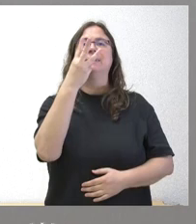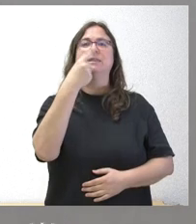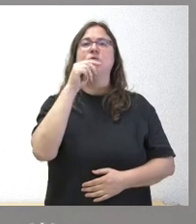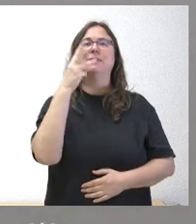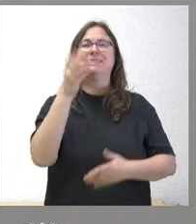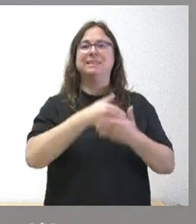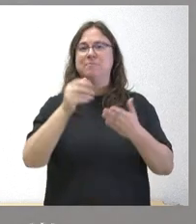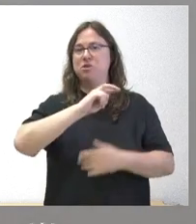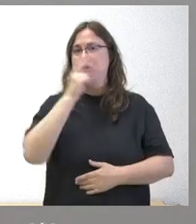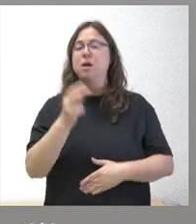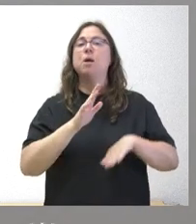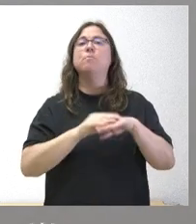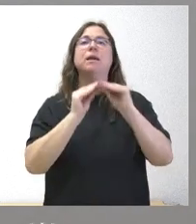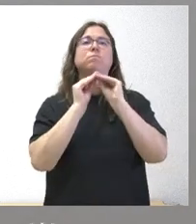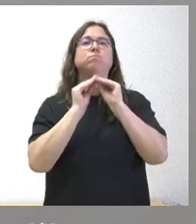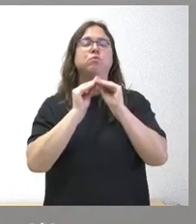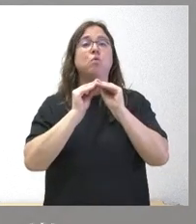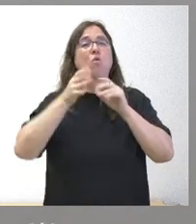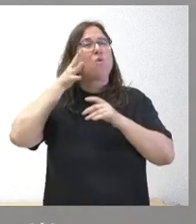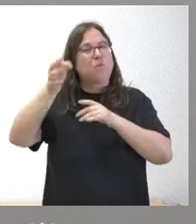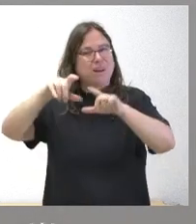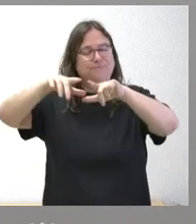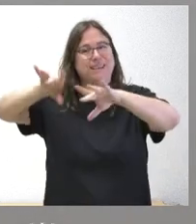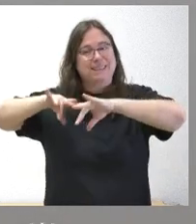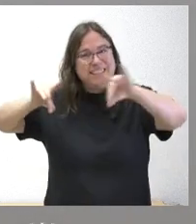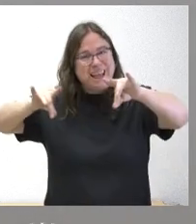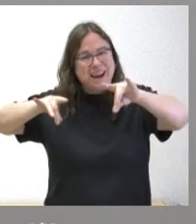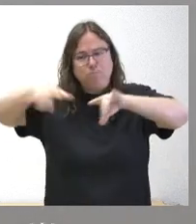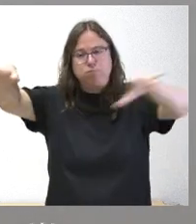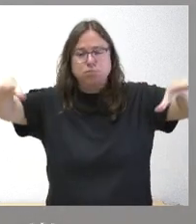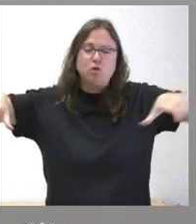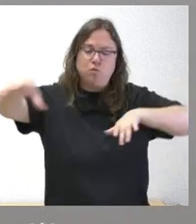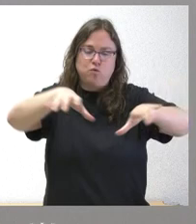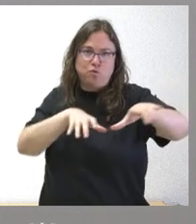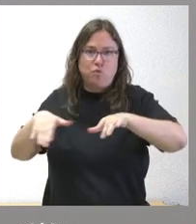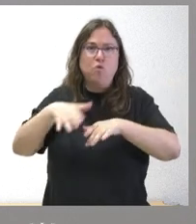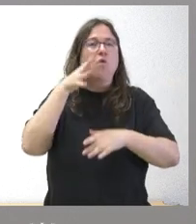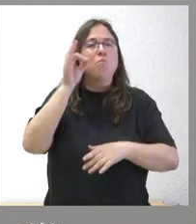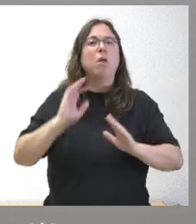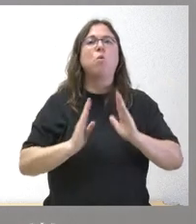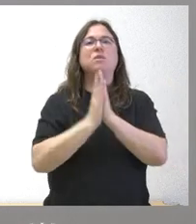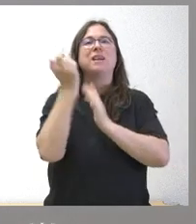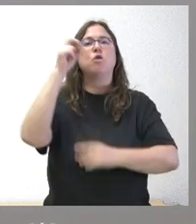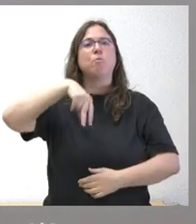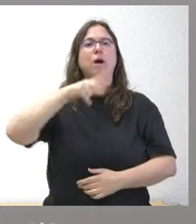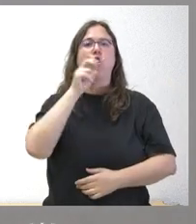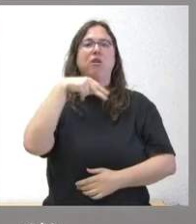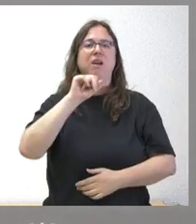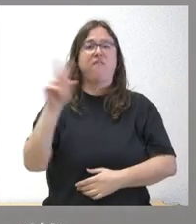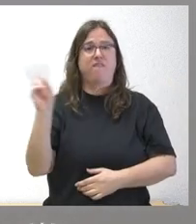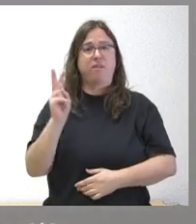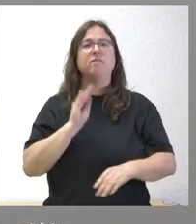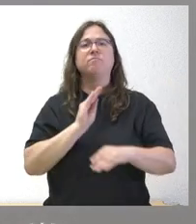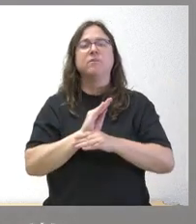euros para infraestructuras rurales de concentración parcelaria en San Román de Ornija, en Valladolid. Se cofinancia con los fondos europeos